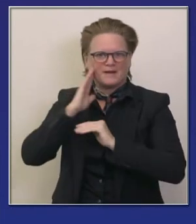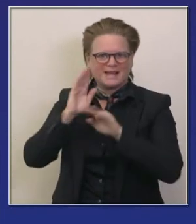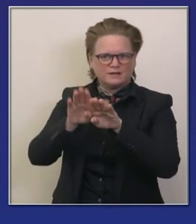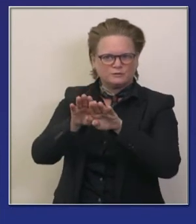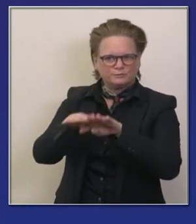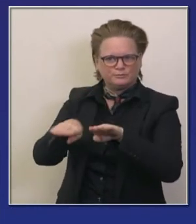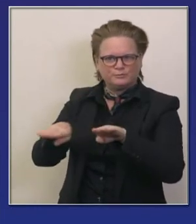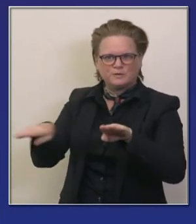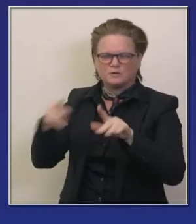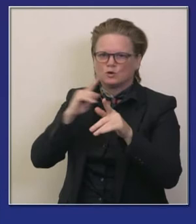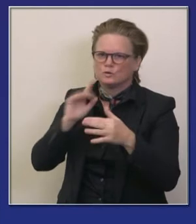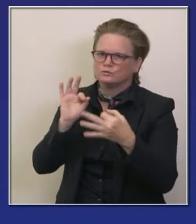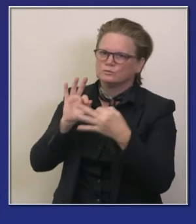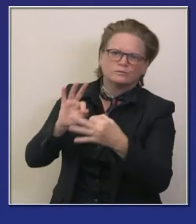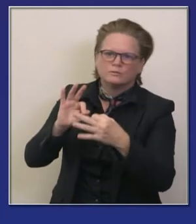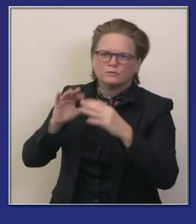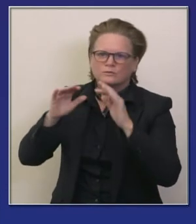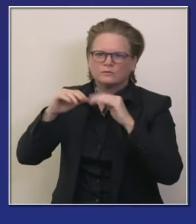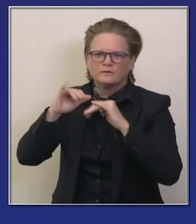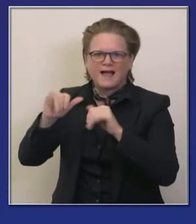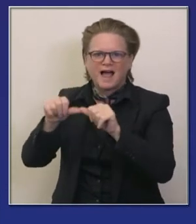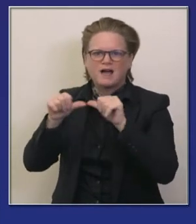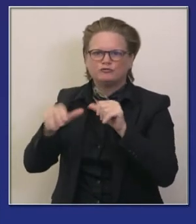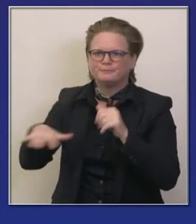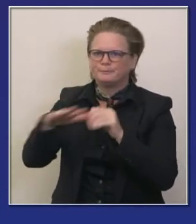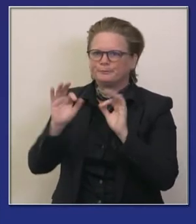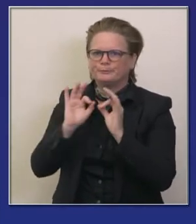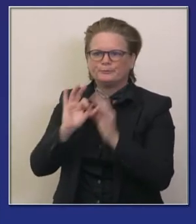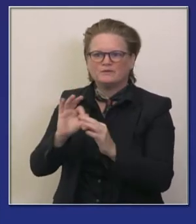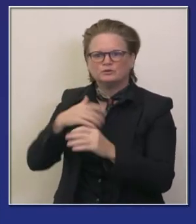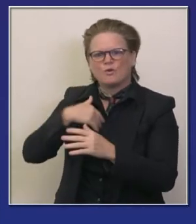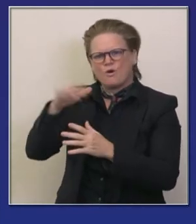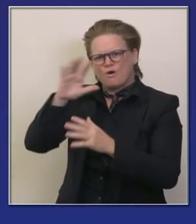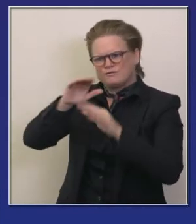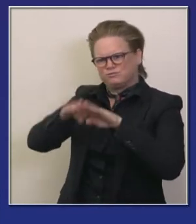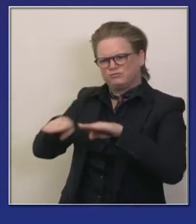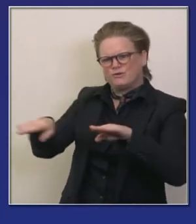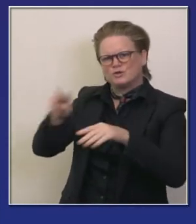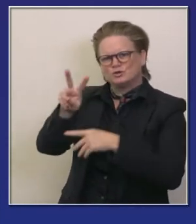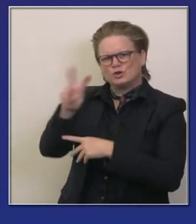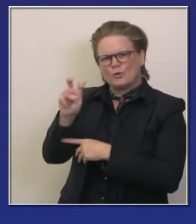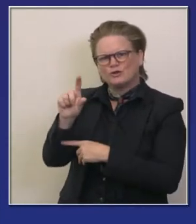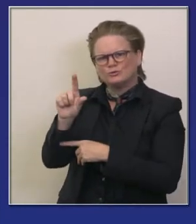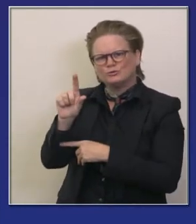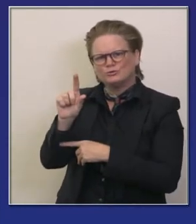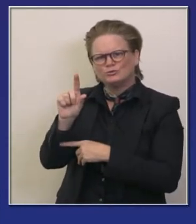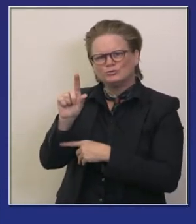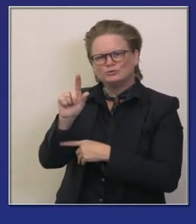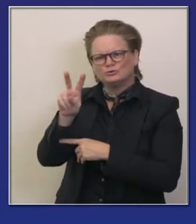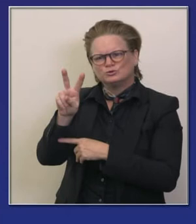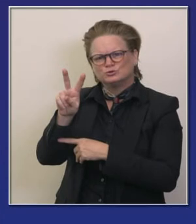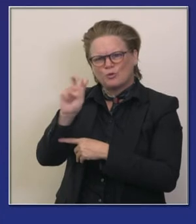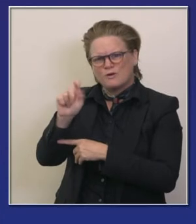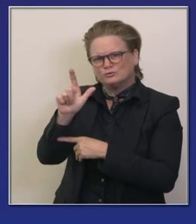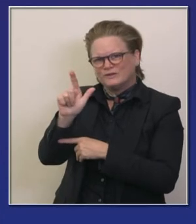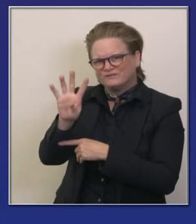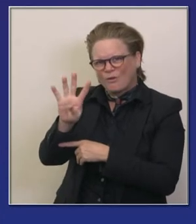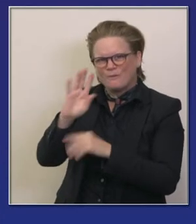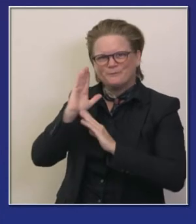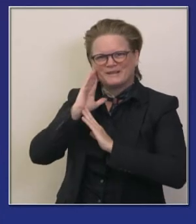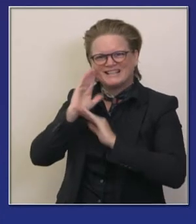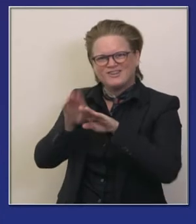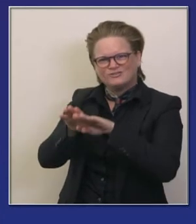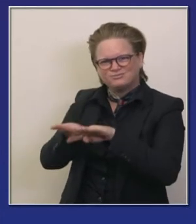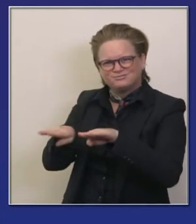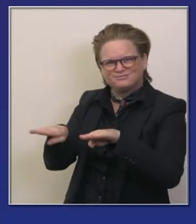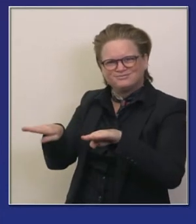circundantes está este lugar tiene 124 224 camas en condición cálida y en unos pocos días